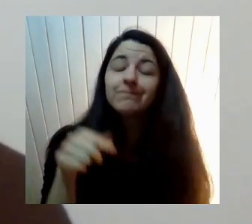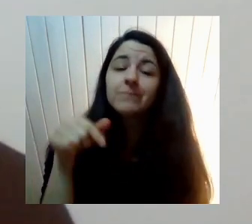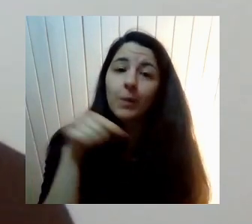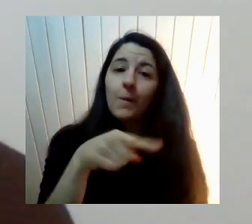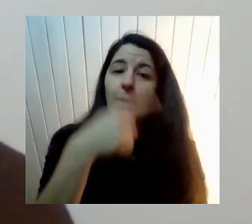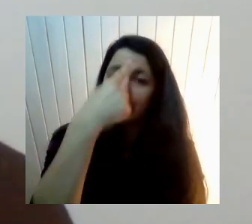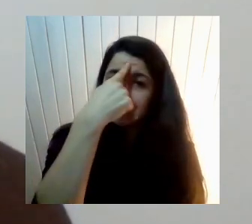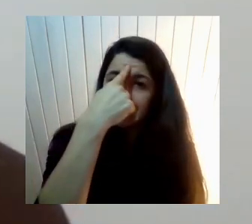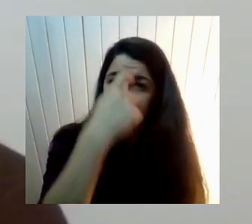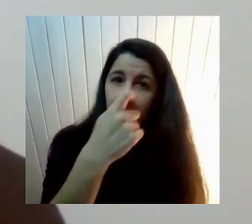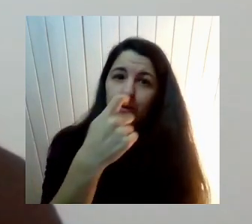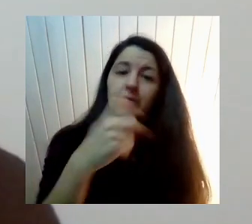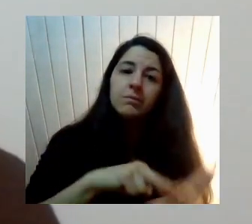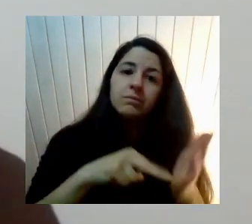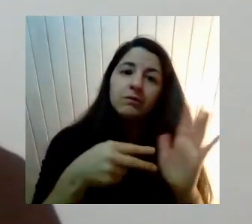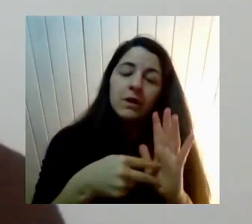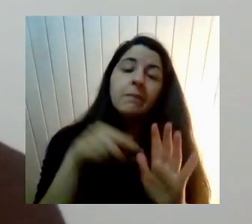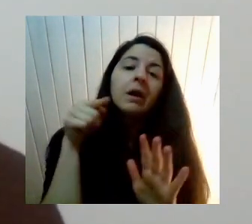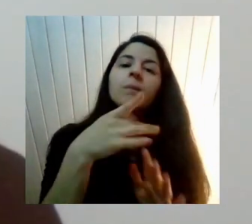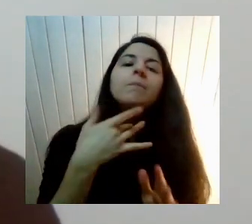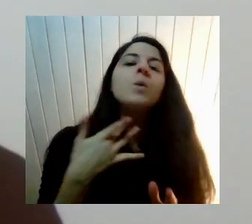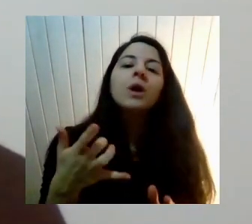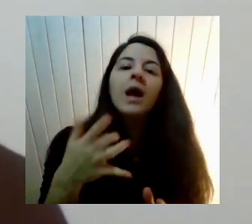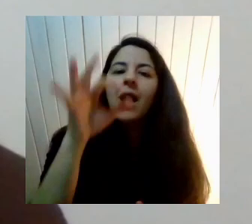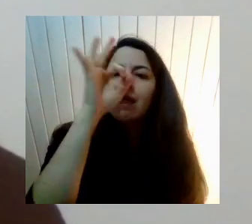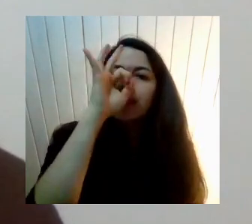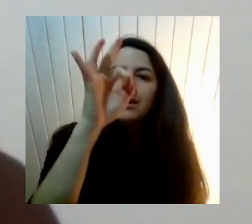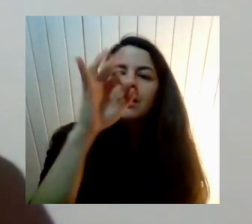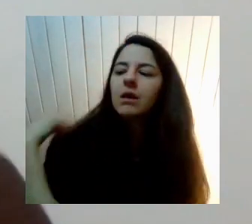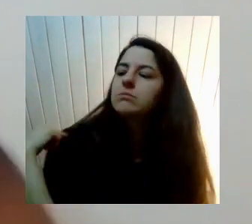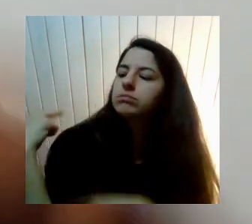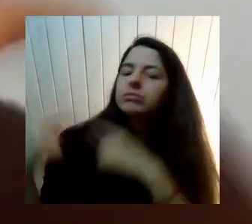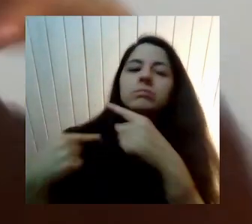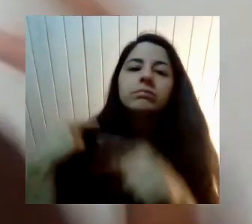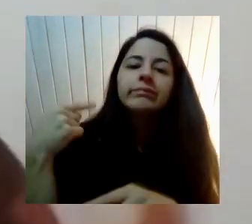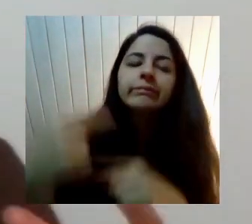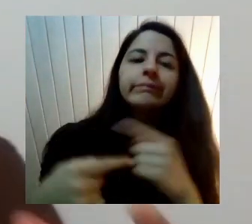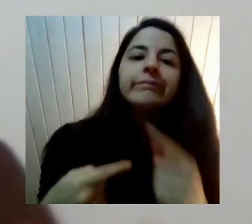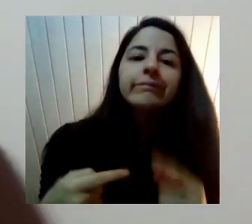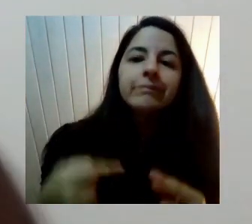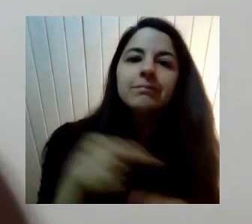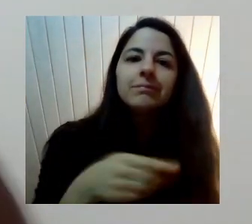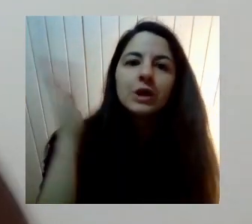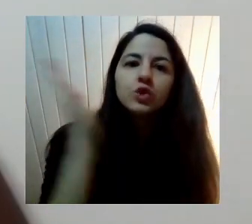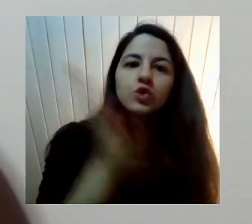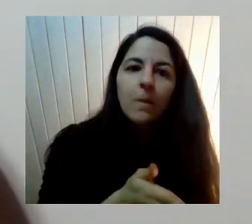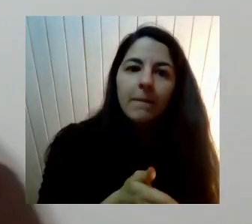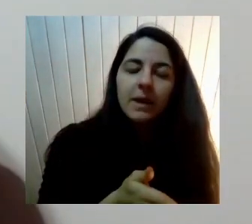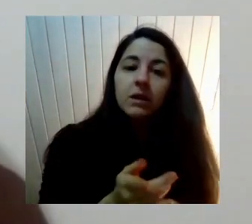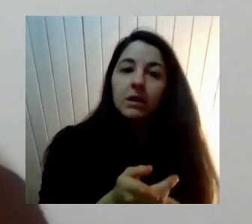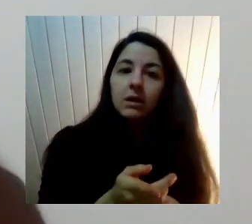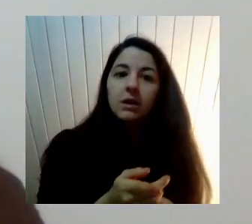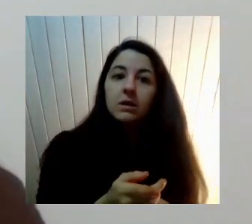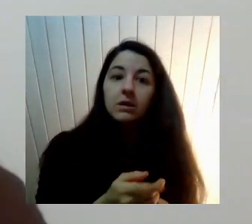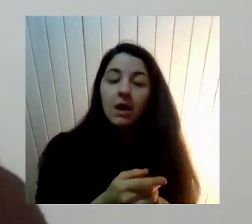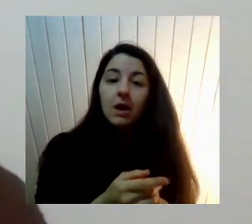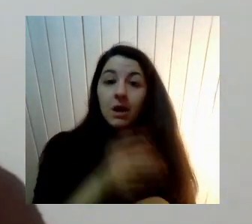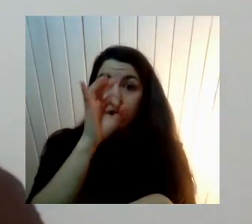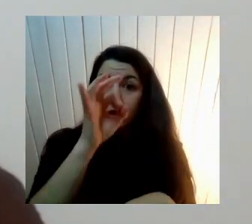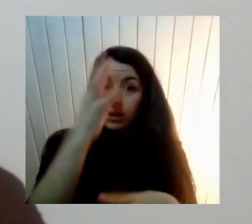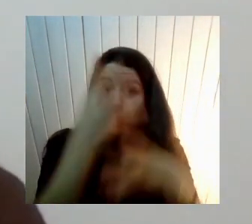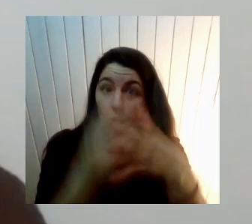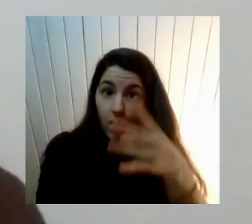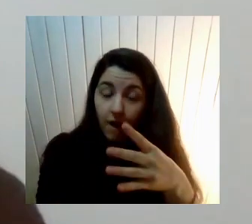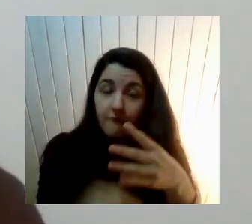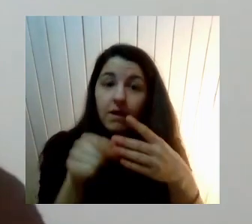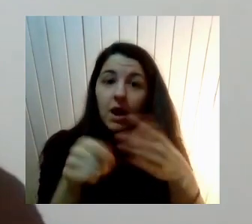La dictadura Digamos Cuando la dictadura Por supuesto No había educación sexual Se termina la dictadura Empieza Los gobiernos La